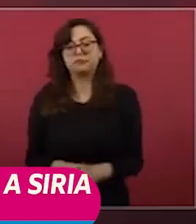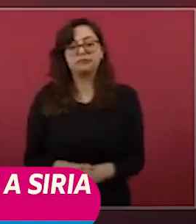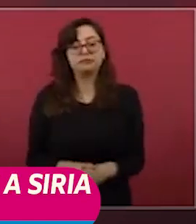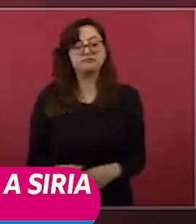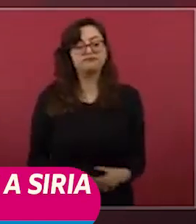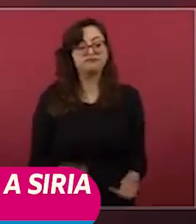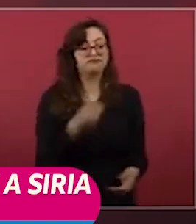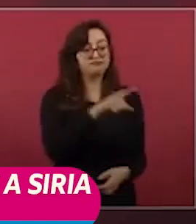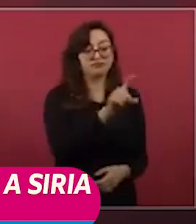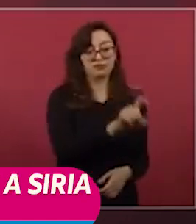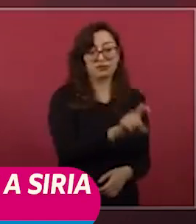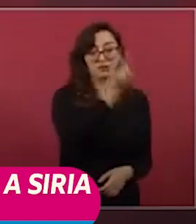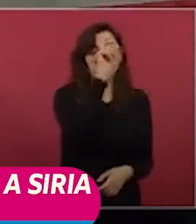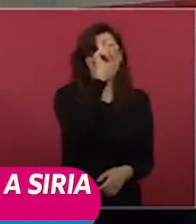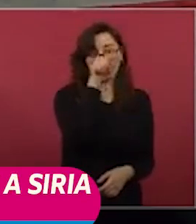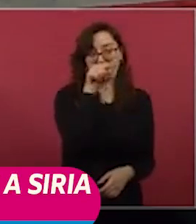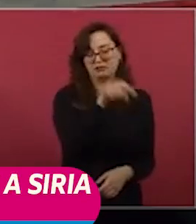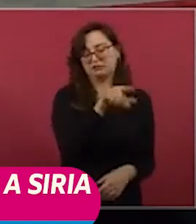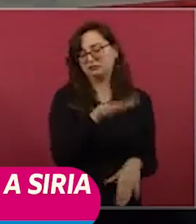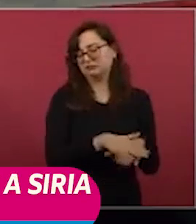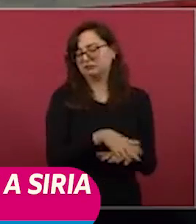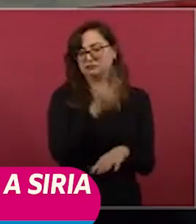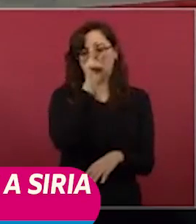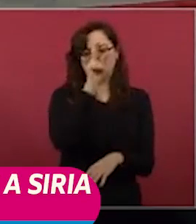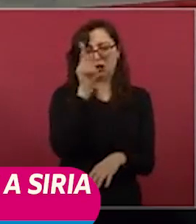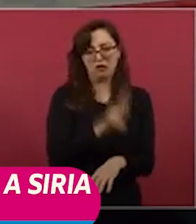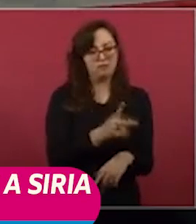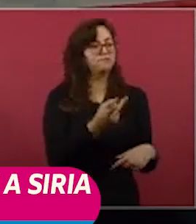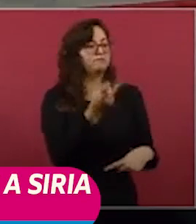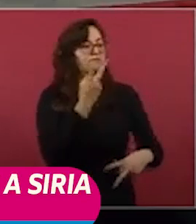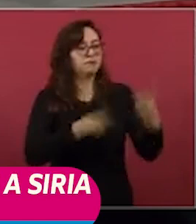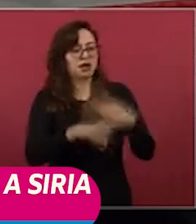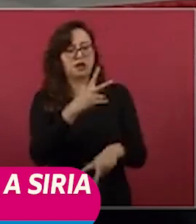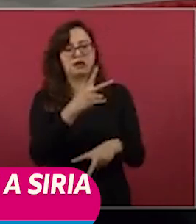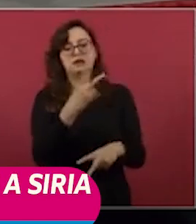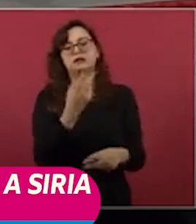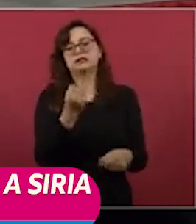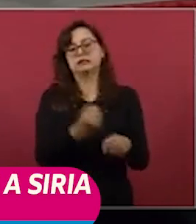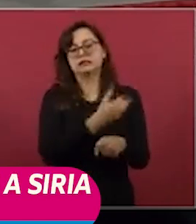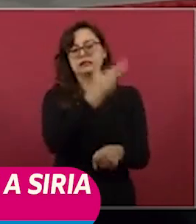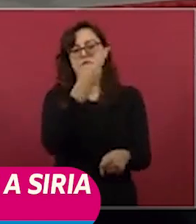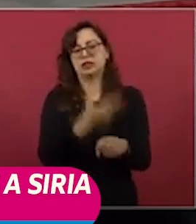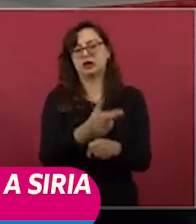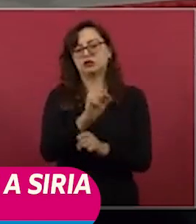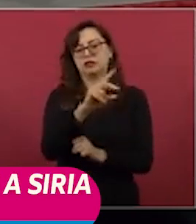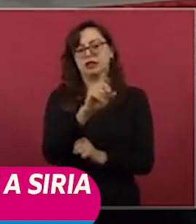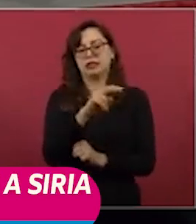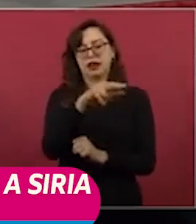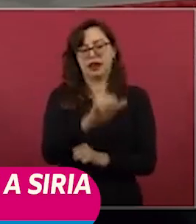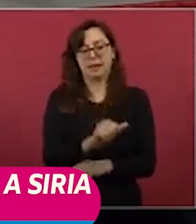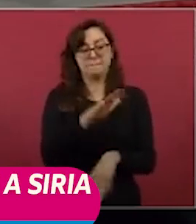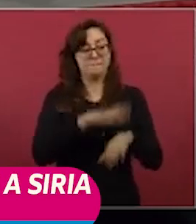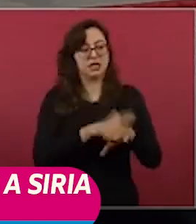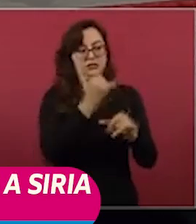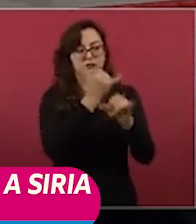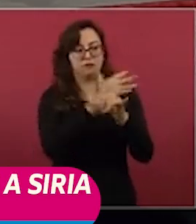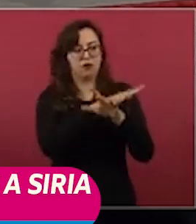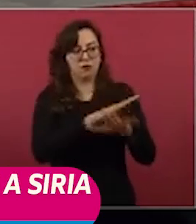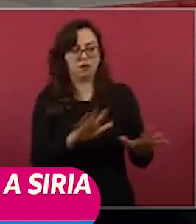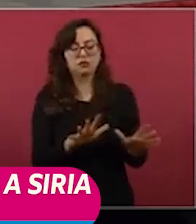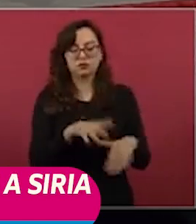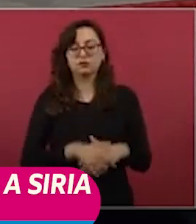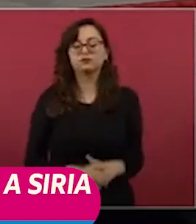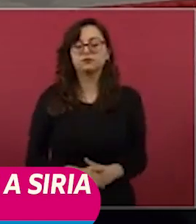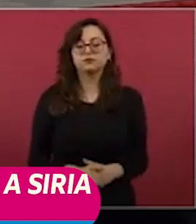Defensa nos va a presentar en un momento más el informe actualizado a este día. También comentarles brevemente que a las nueve de la